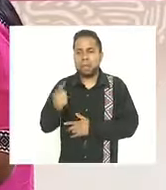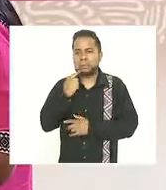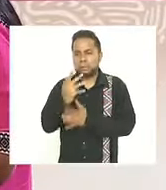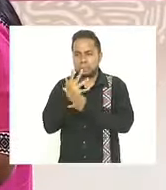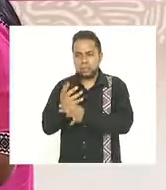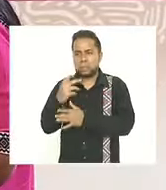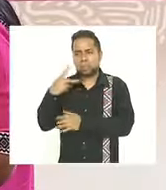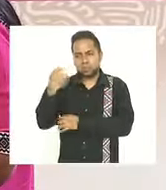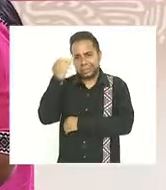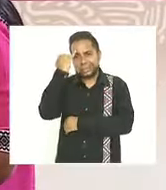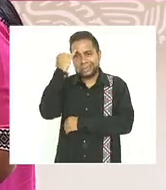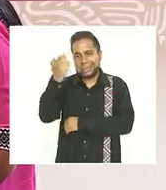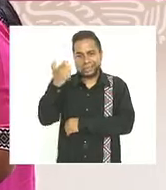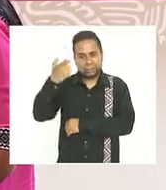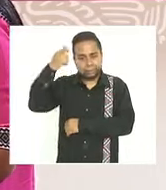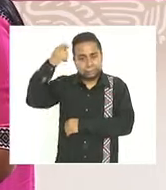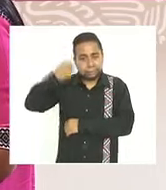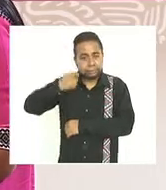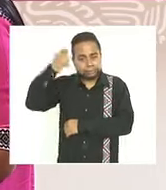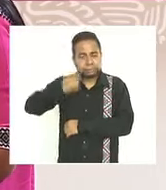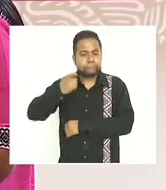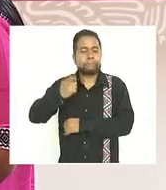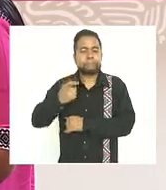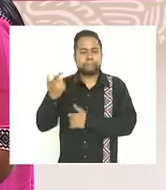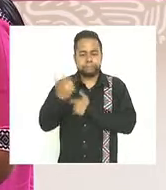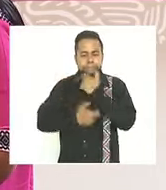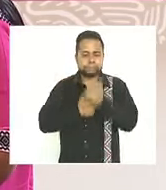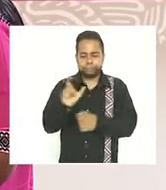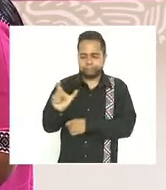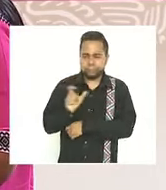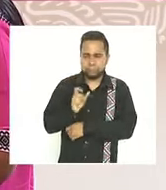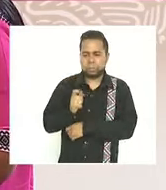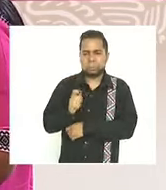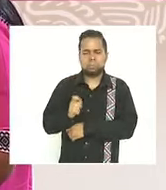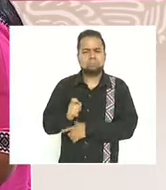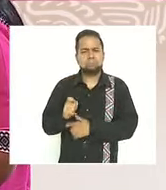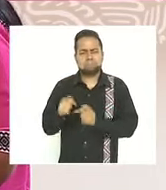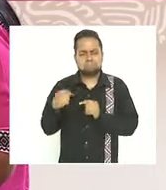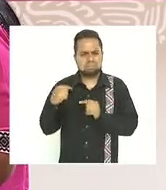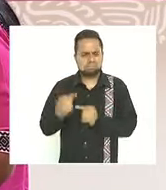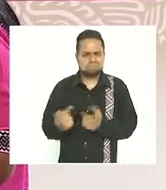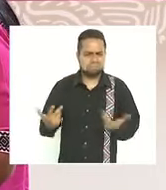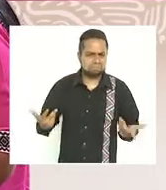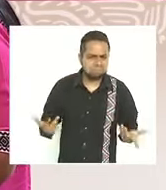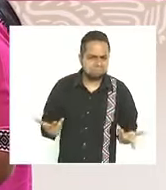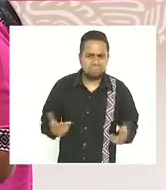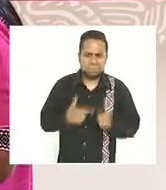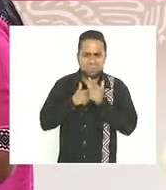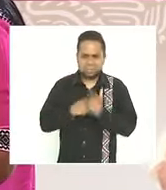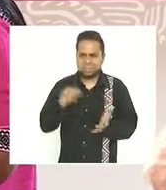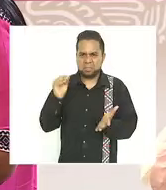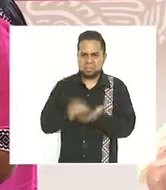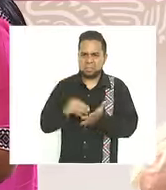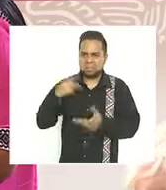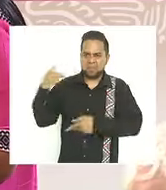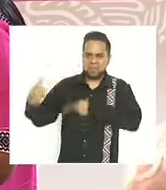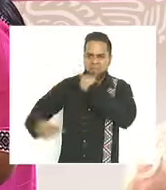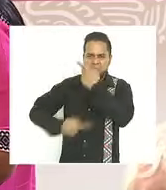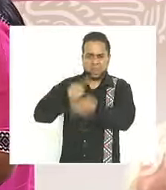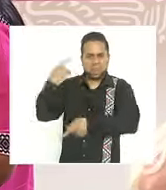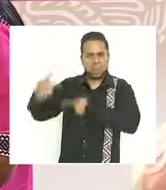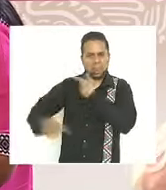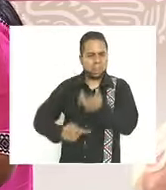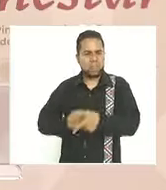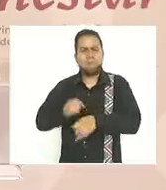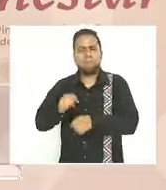esta pensión desde entonces se cuestionó por quien hoy sigue cuestionando la ayuda a los